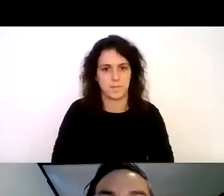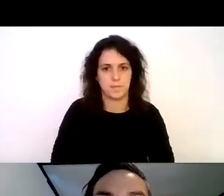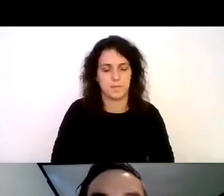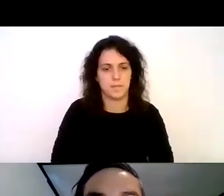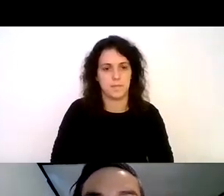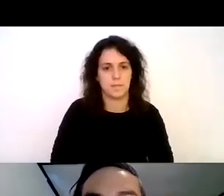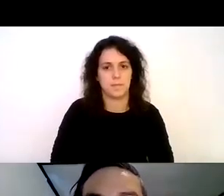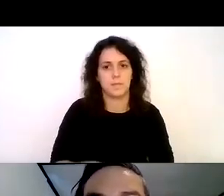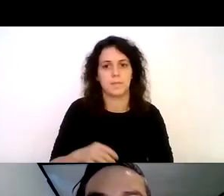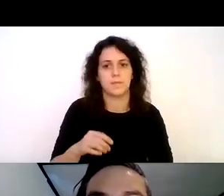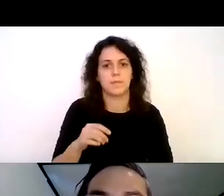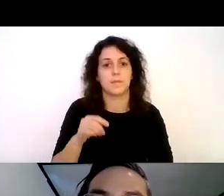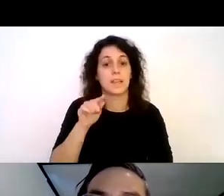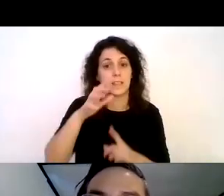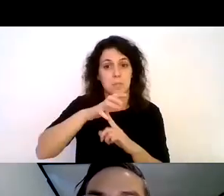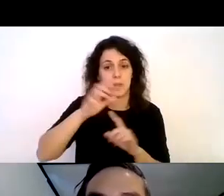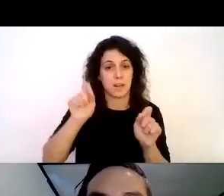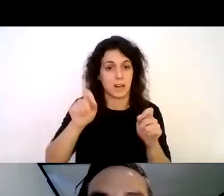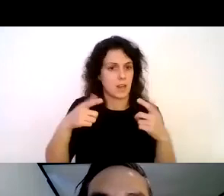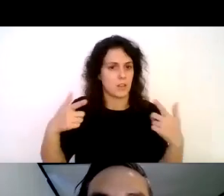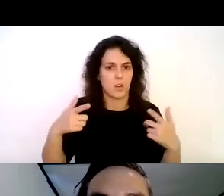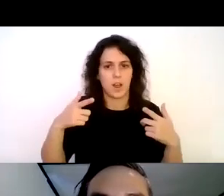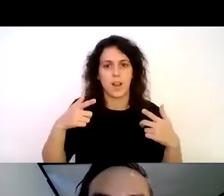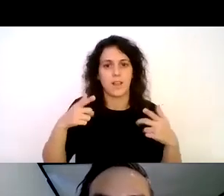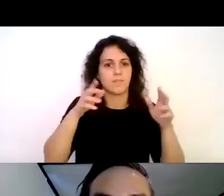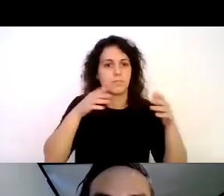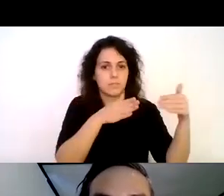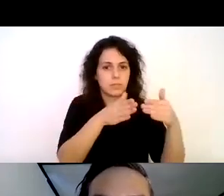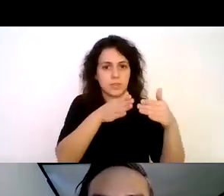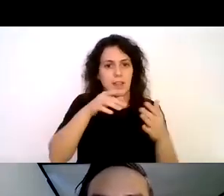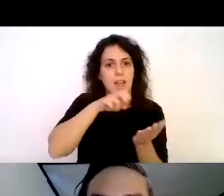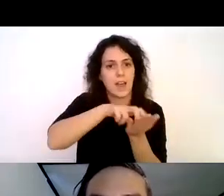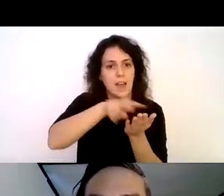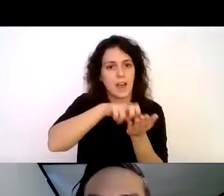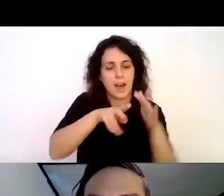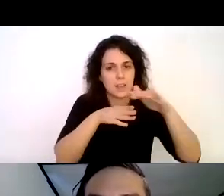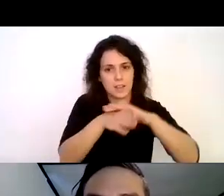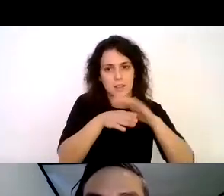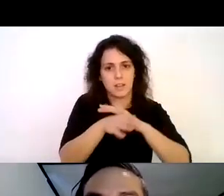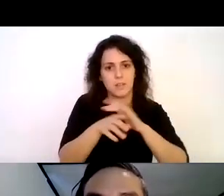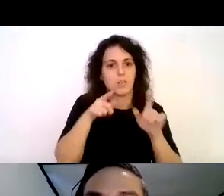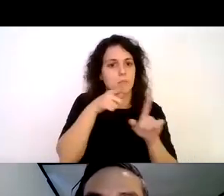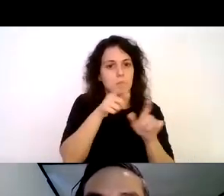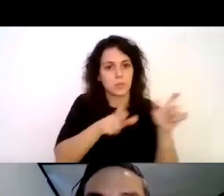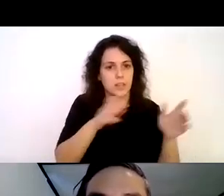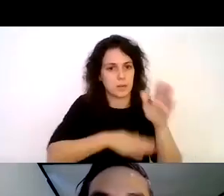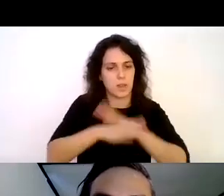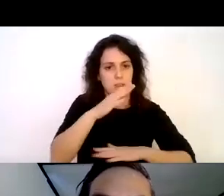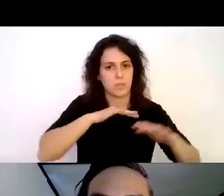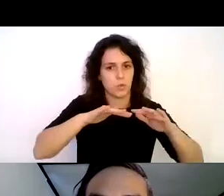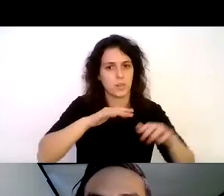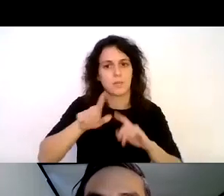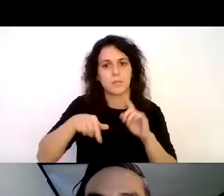este parque nacional cuenta con infraestructura accesible como senderos para personas con discapacidad motriz y elementos